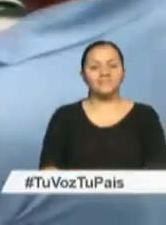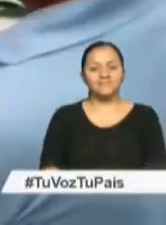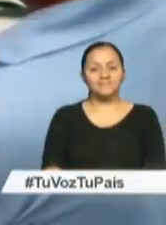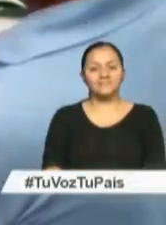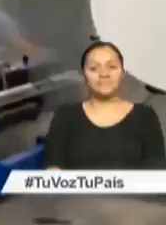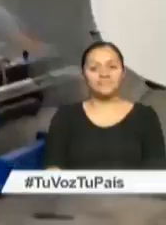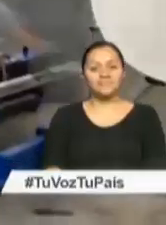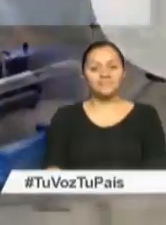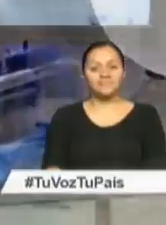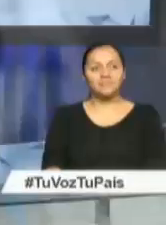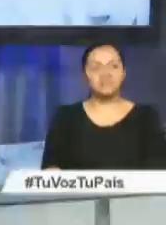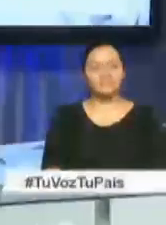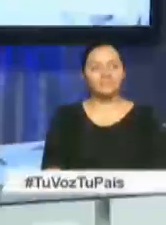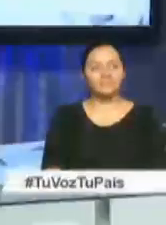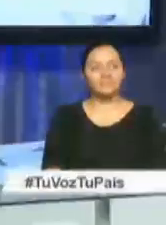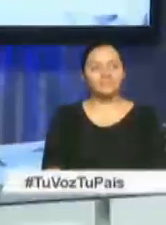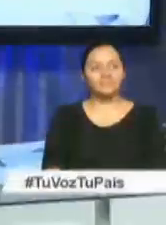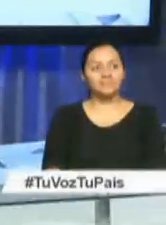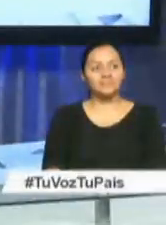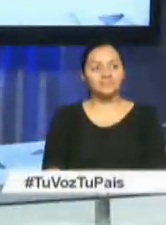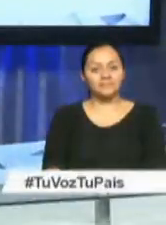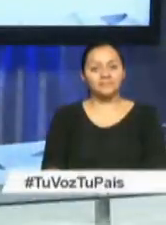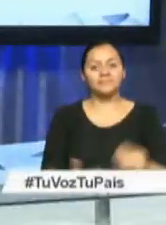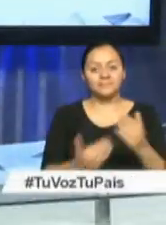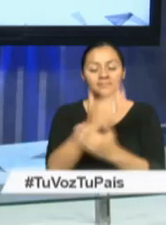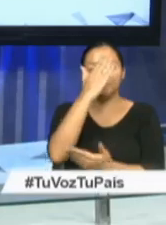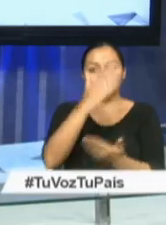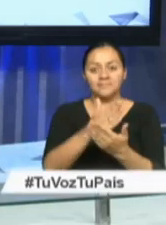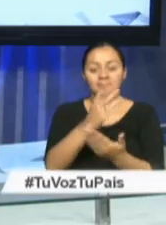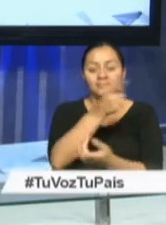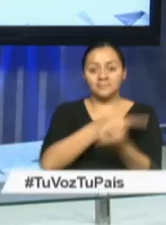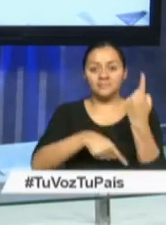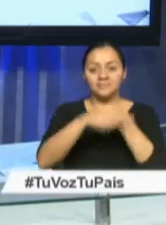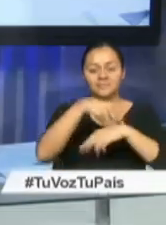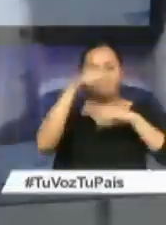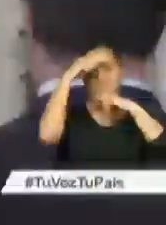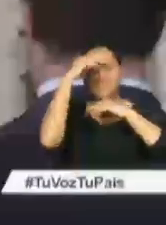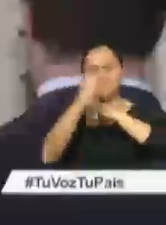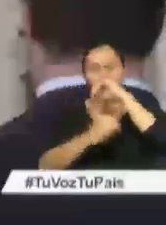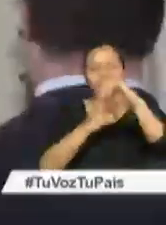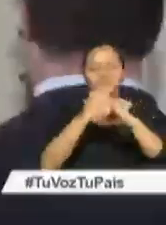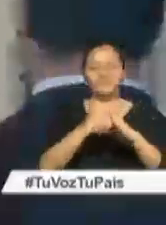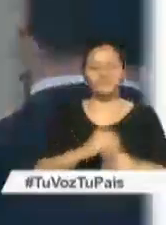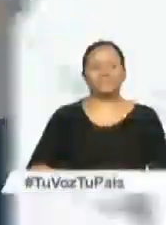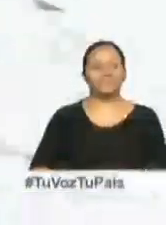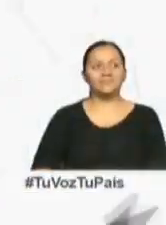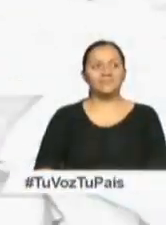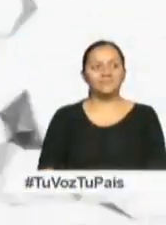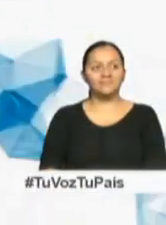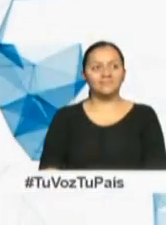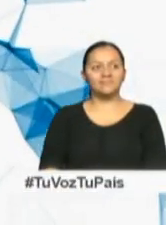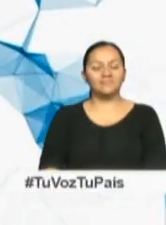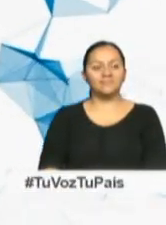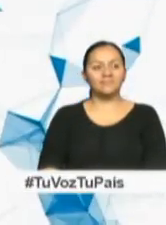Noticiero Ciudadano Nueva pausa pero al volver revisaremos la información del mundo